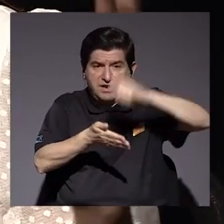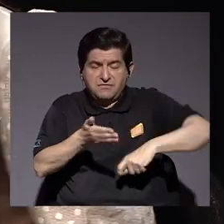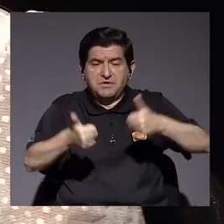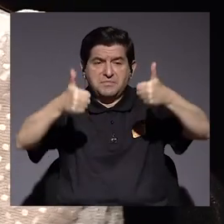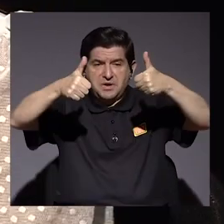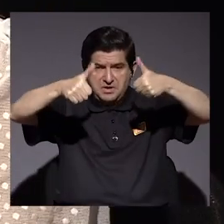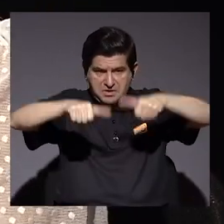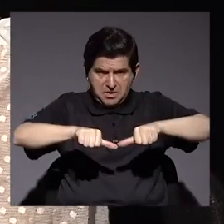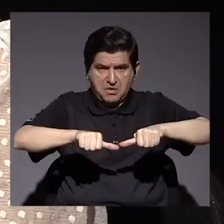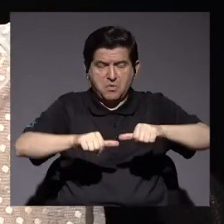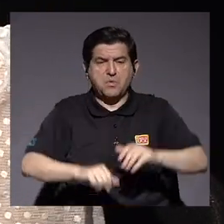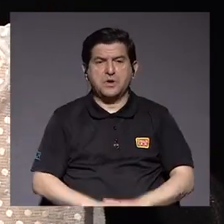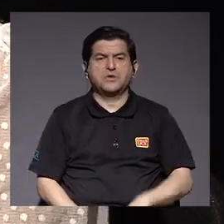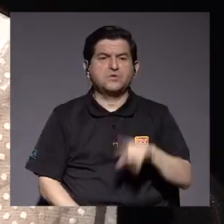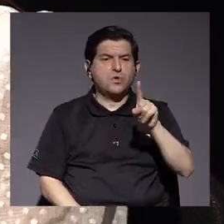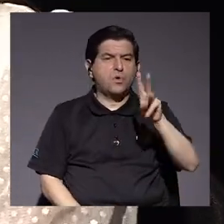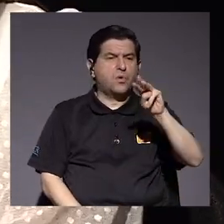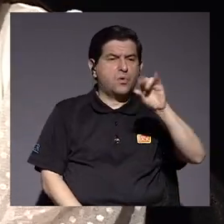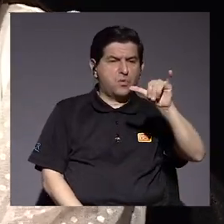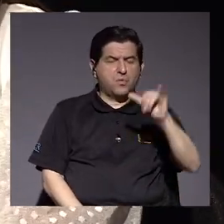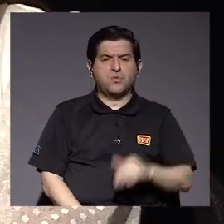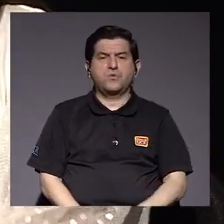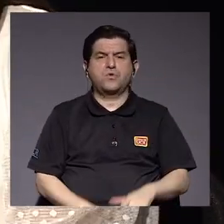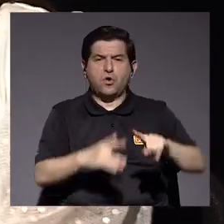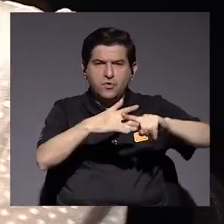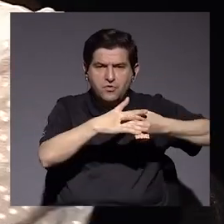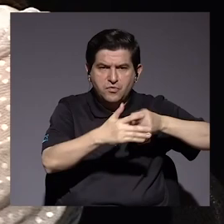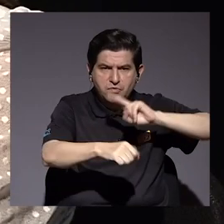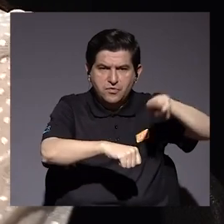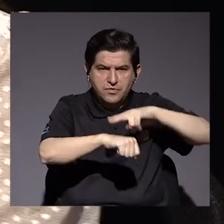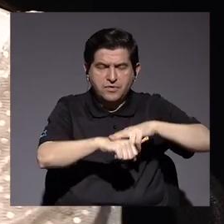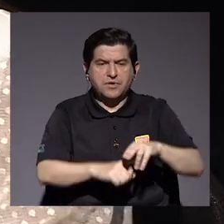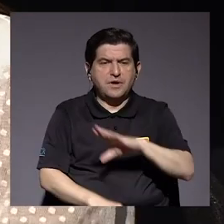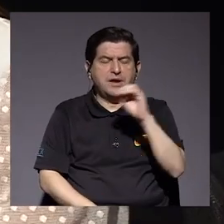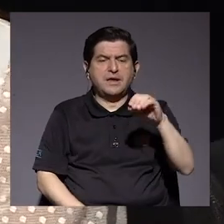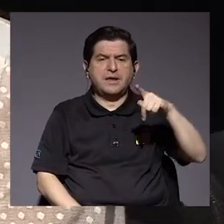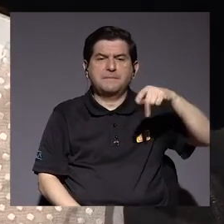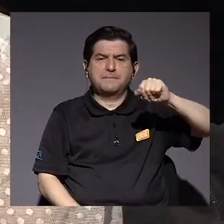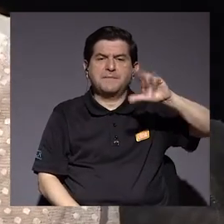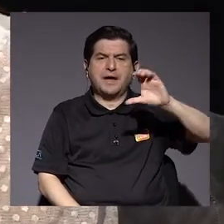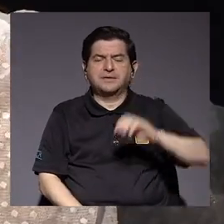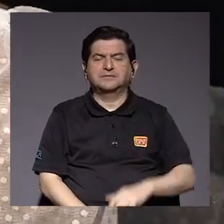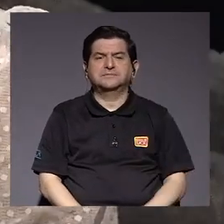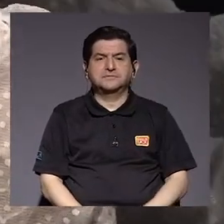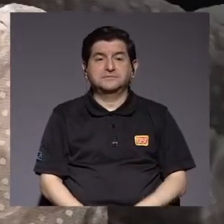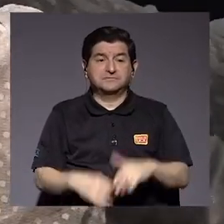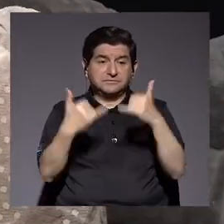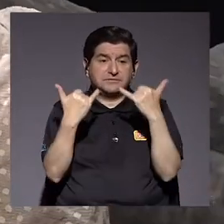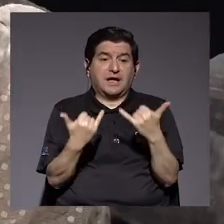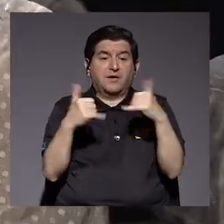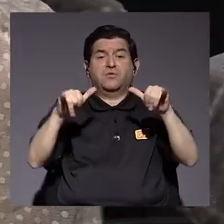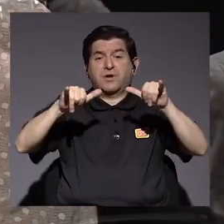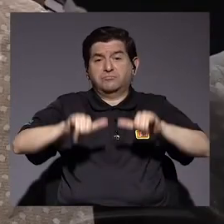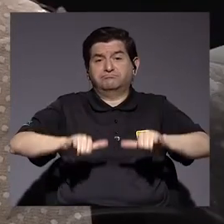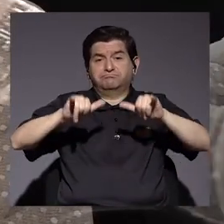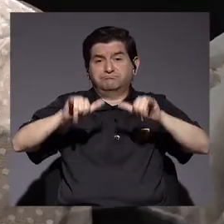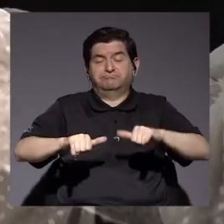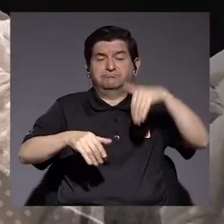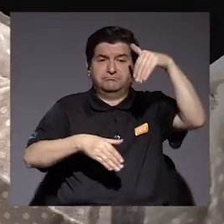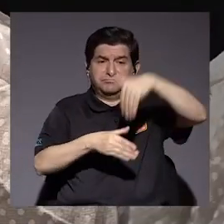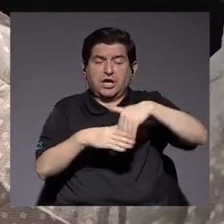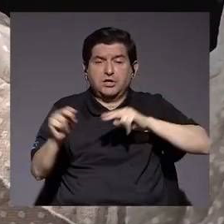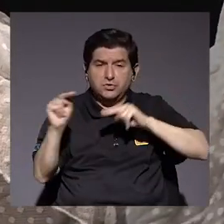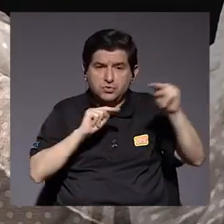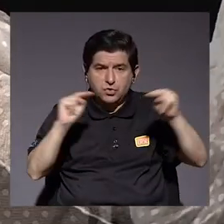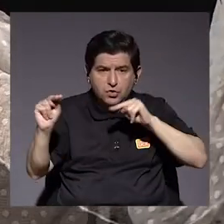gran acuerdo del primero de mayo con Restauración y con el Partido Acción Ciudadana, que es lo que está prevaleciendo dentro de